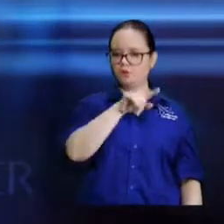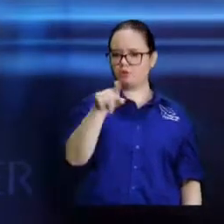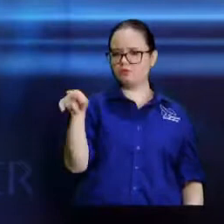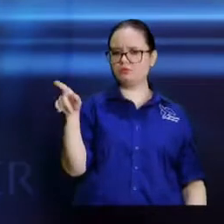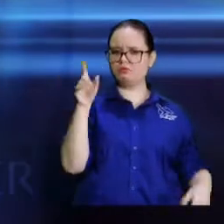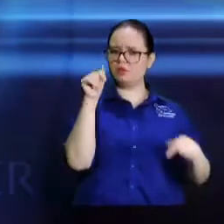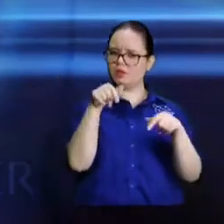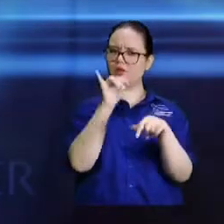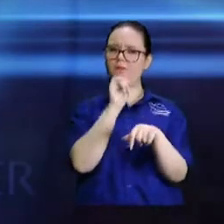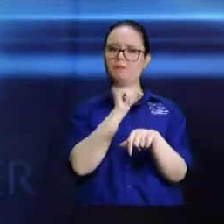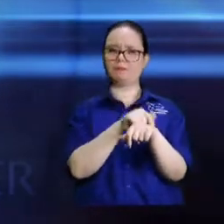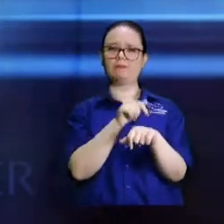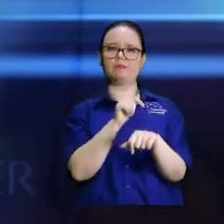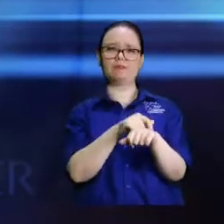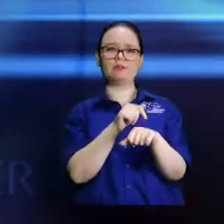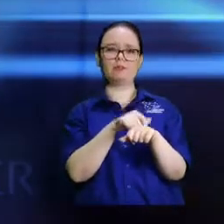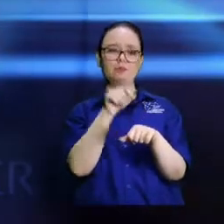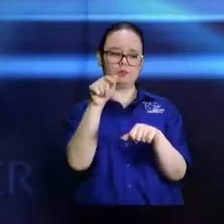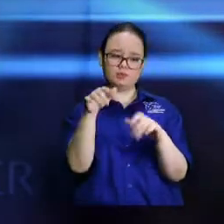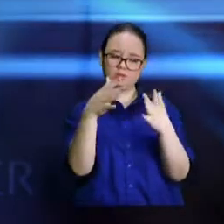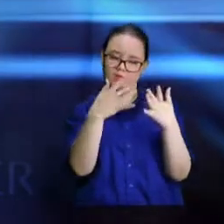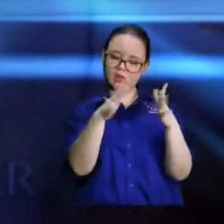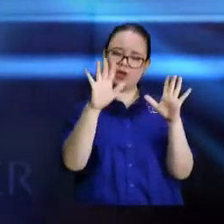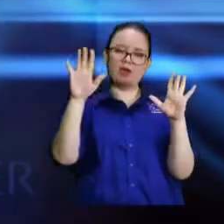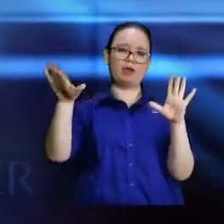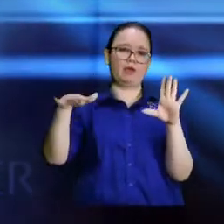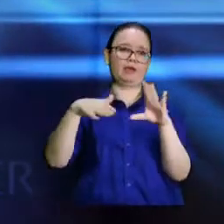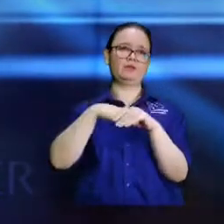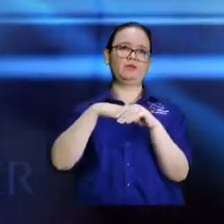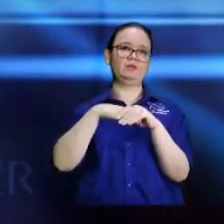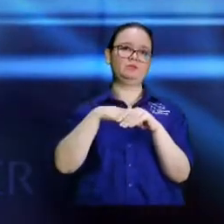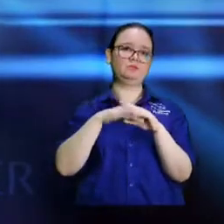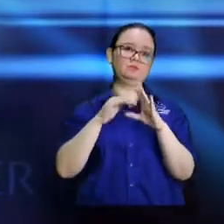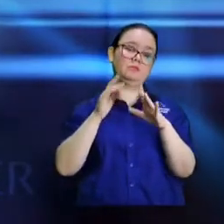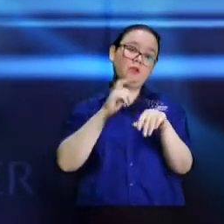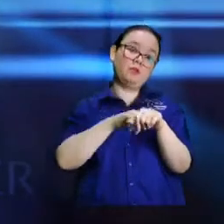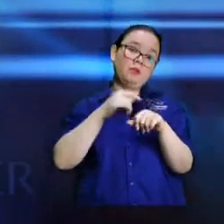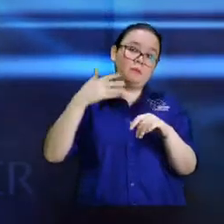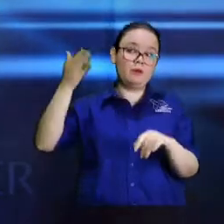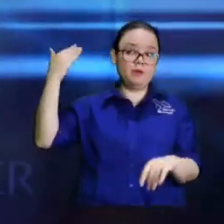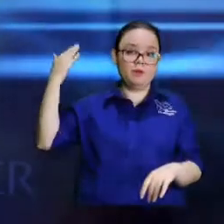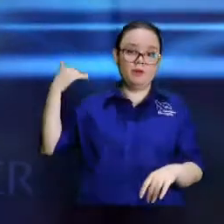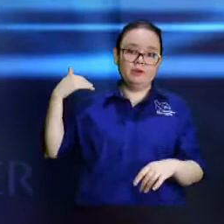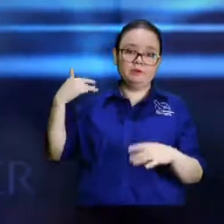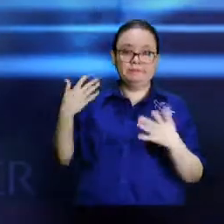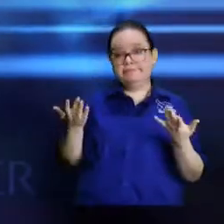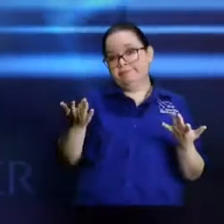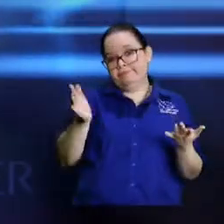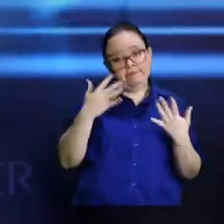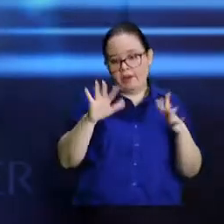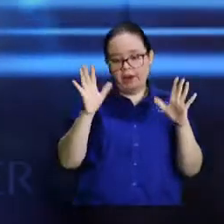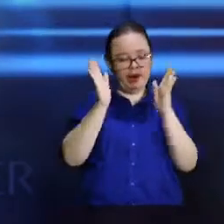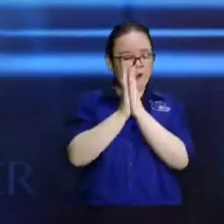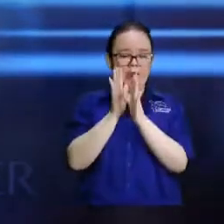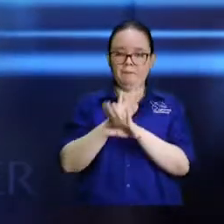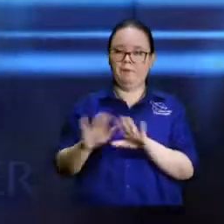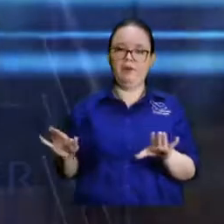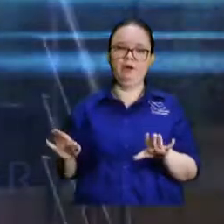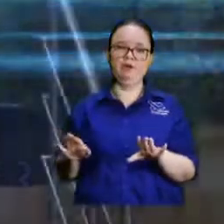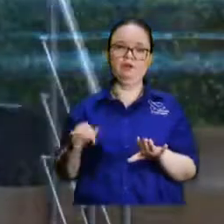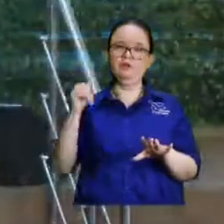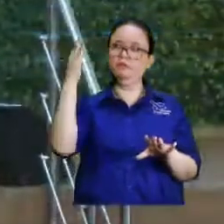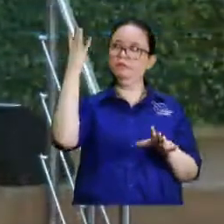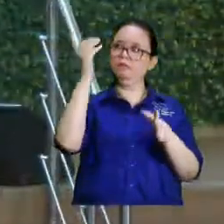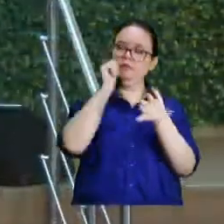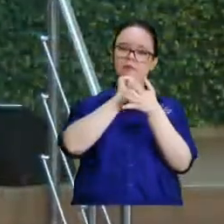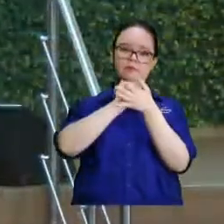este tiempo son los que se van a casar, porque los que ya pasaron, pues ya pasaron. Los que ya murieron, ya murieron. seguramente Dios, por medio de los Espíritus